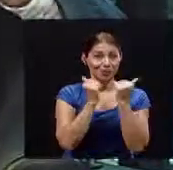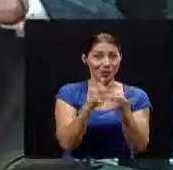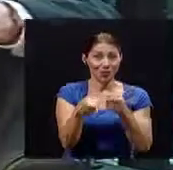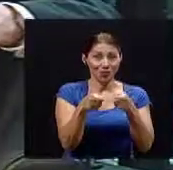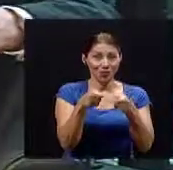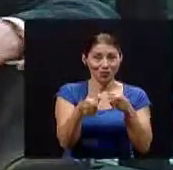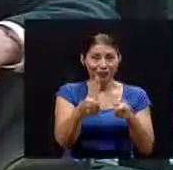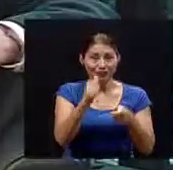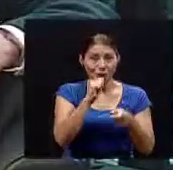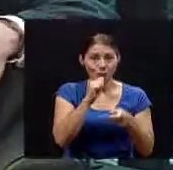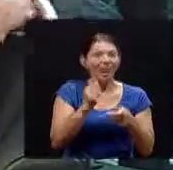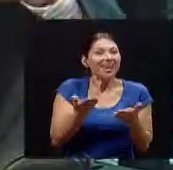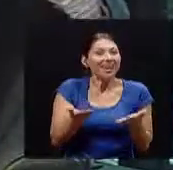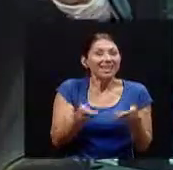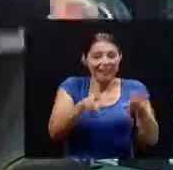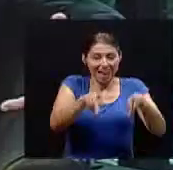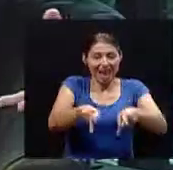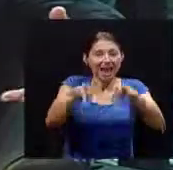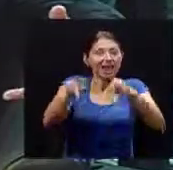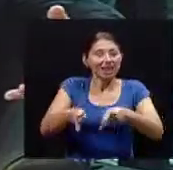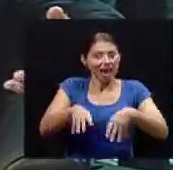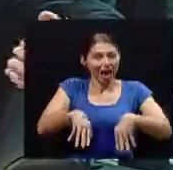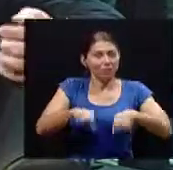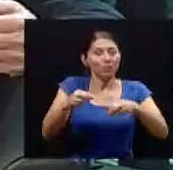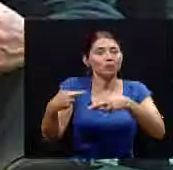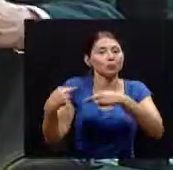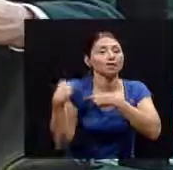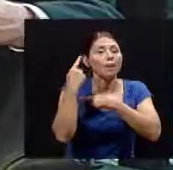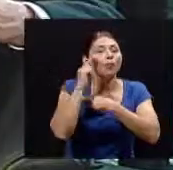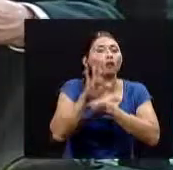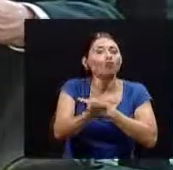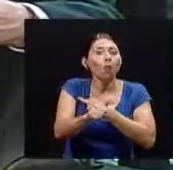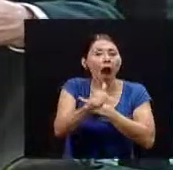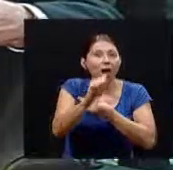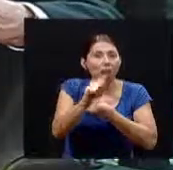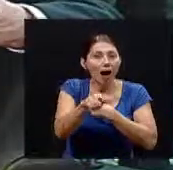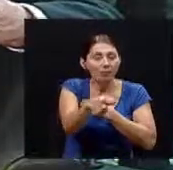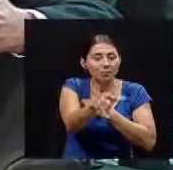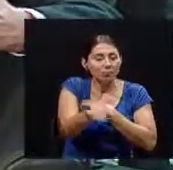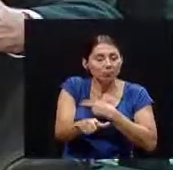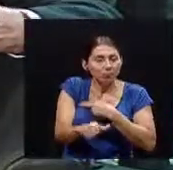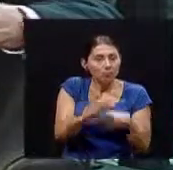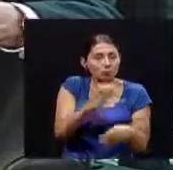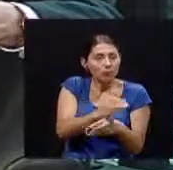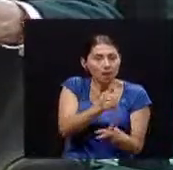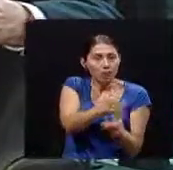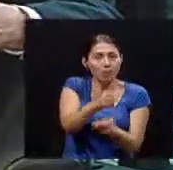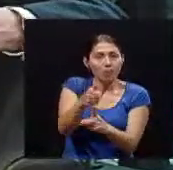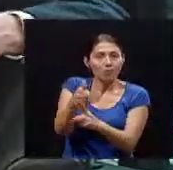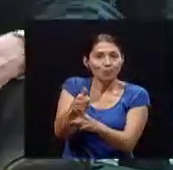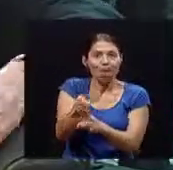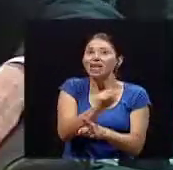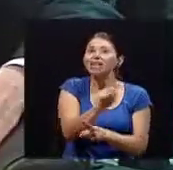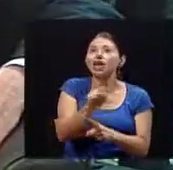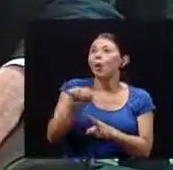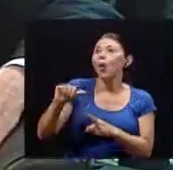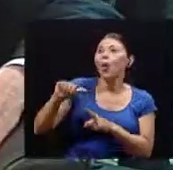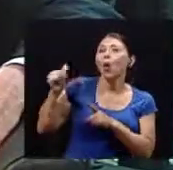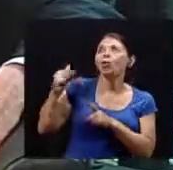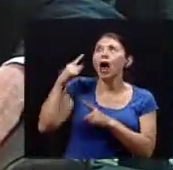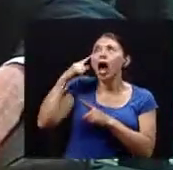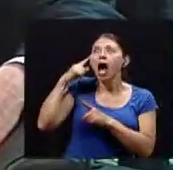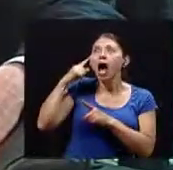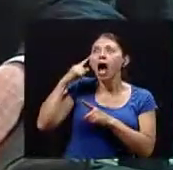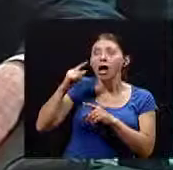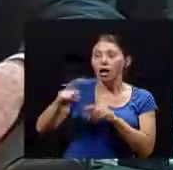asume la responsabilidad por su agua asume ya el recurso no como algo que viene afuera